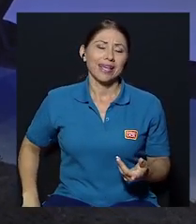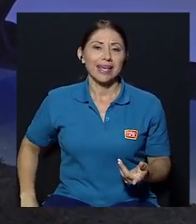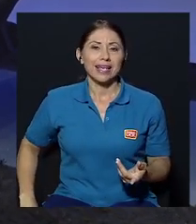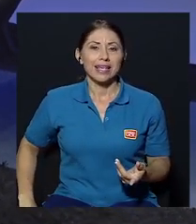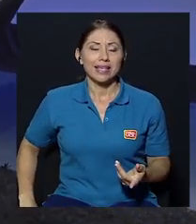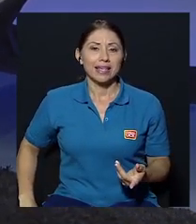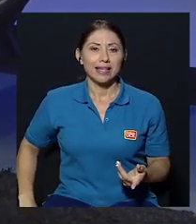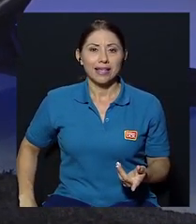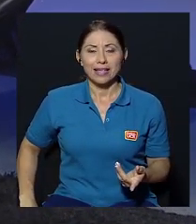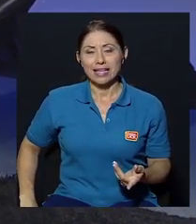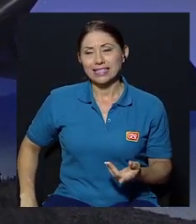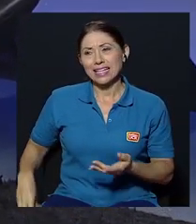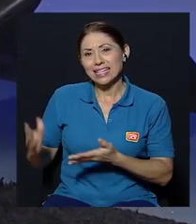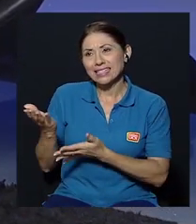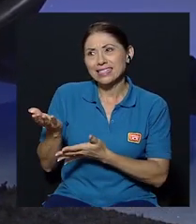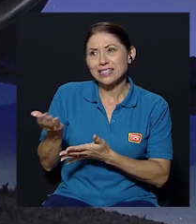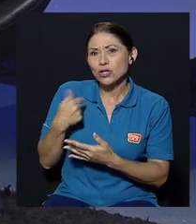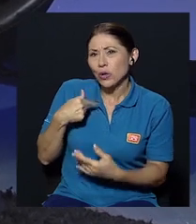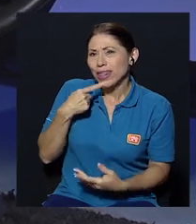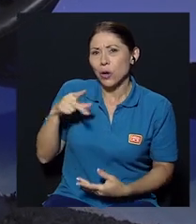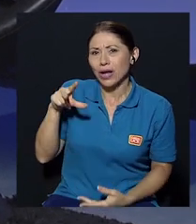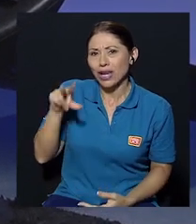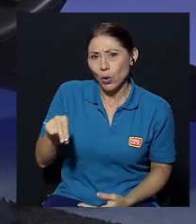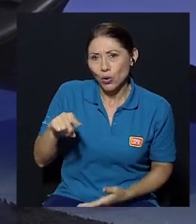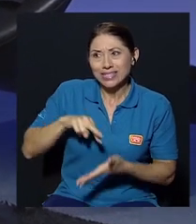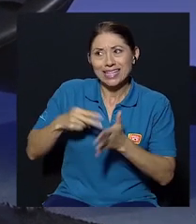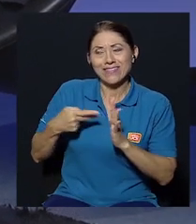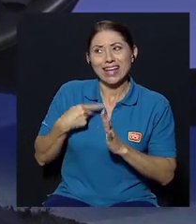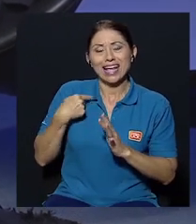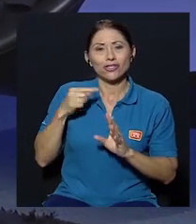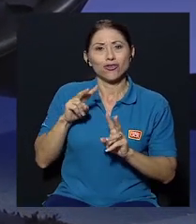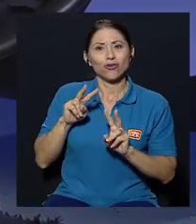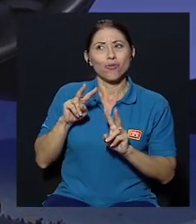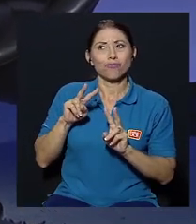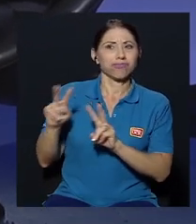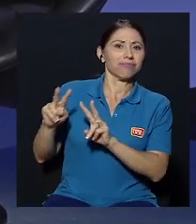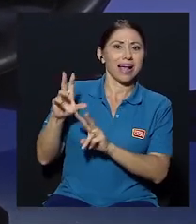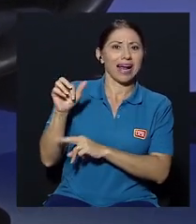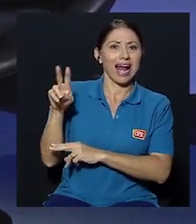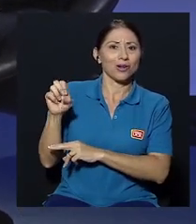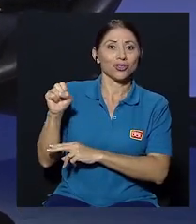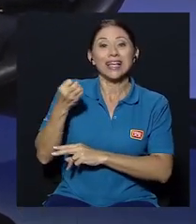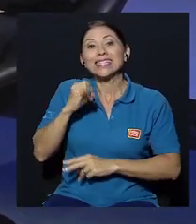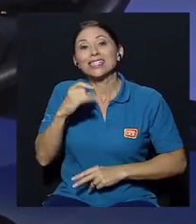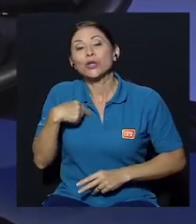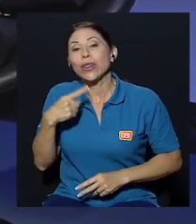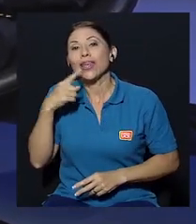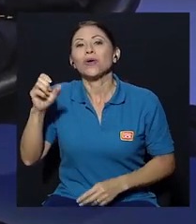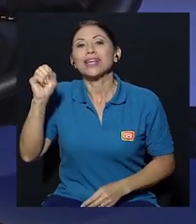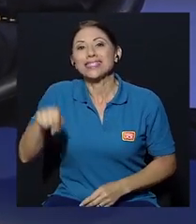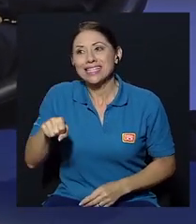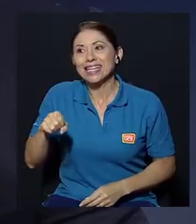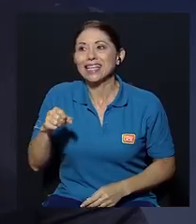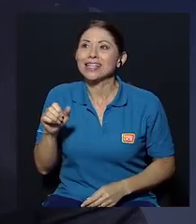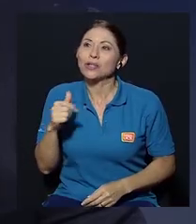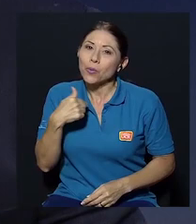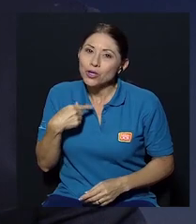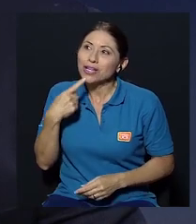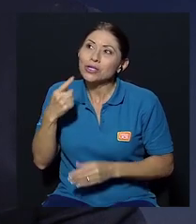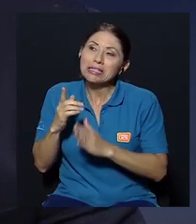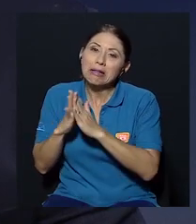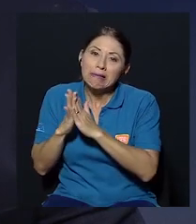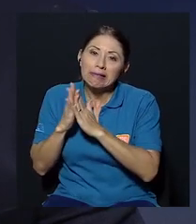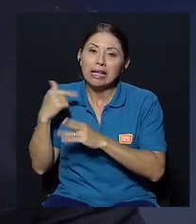no es una digamos un manotazo muy feo a don Carlos y si le digo que si es casi pedirle el cargo entonces